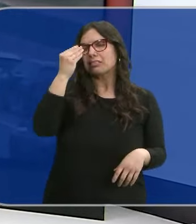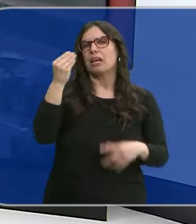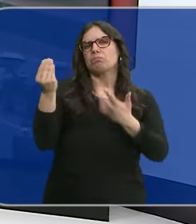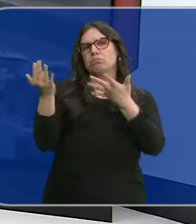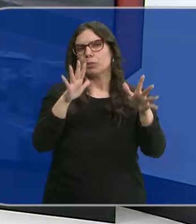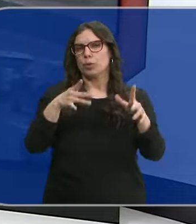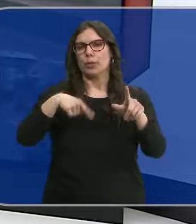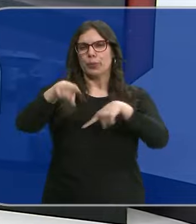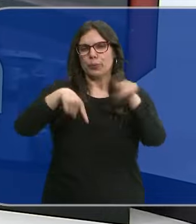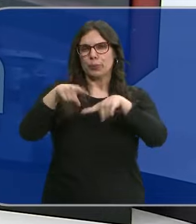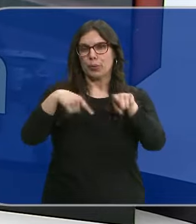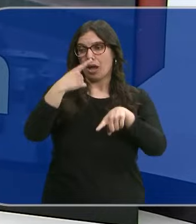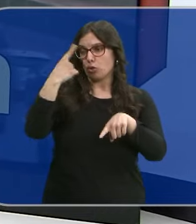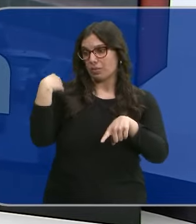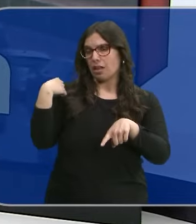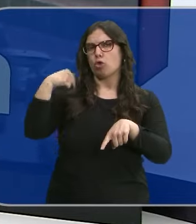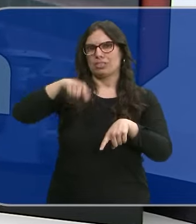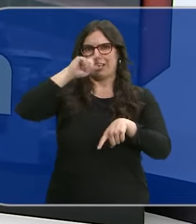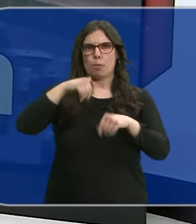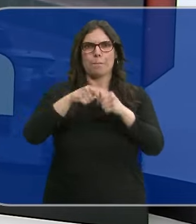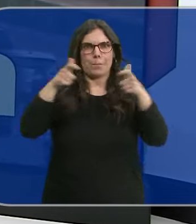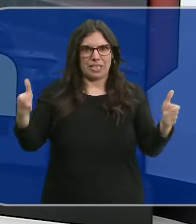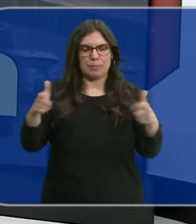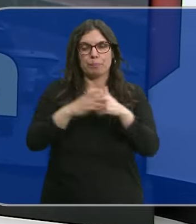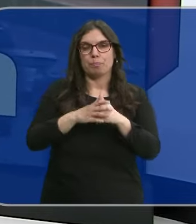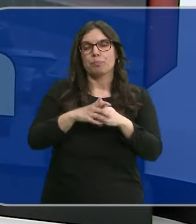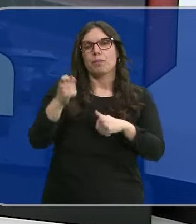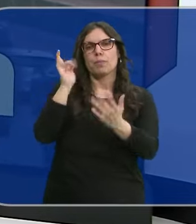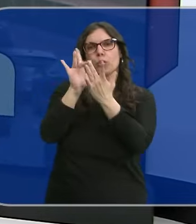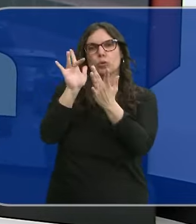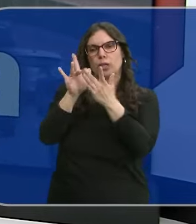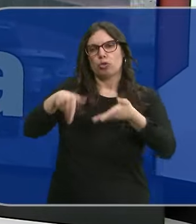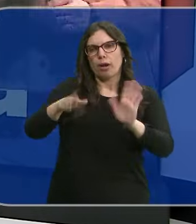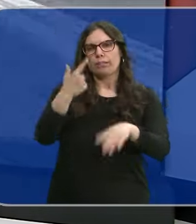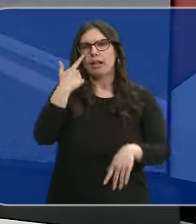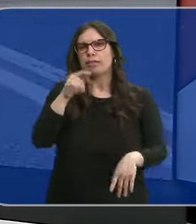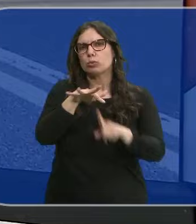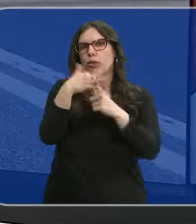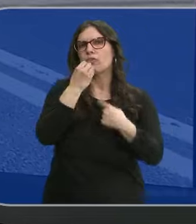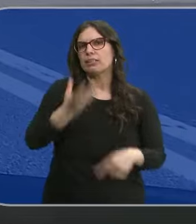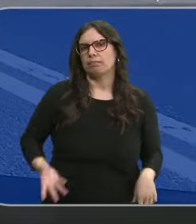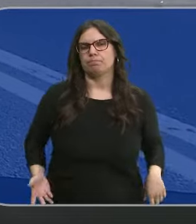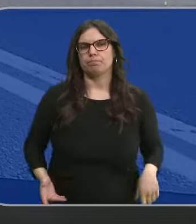incluso mayor al del año pasado por estas fechas. Hacemos un primer acercamiento a nuestras carreteras. Victoria.